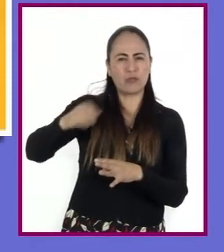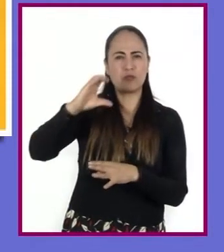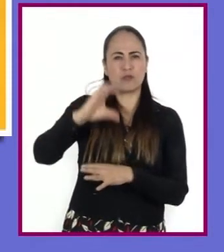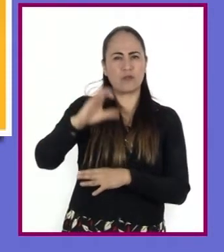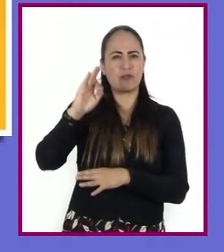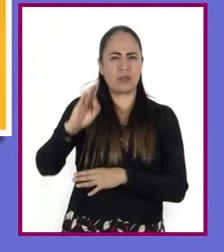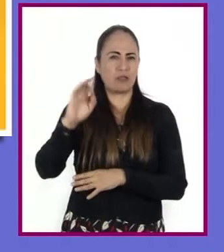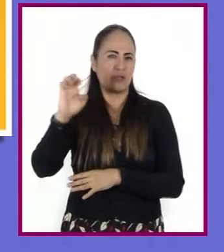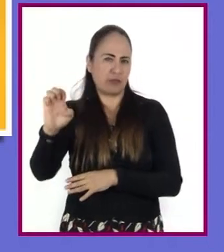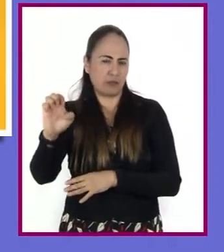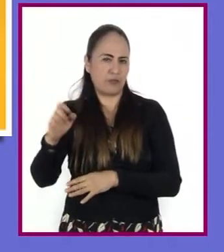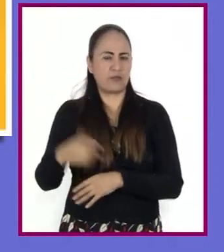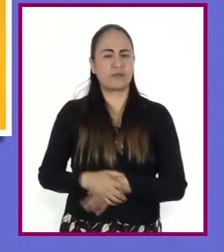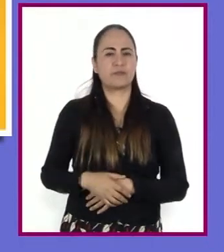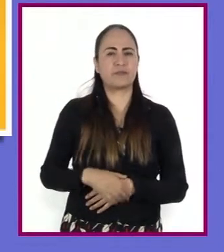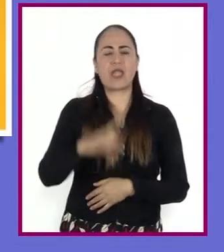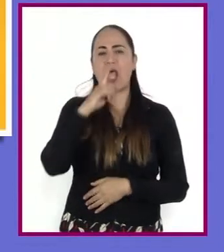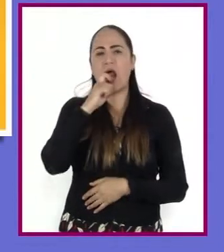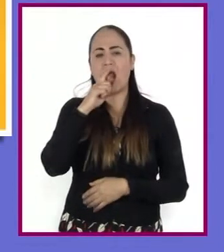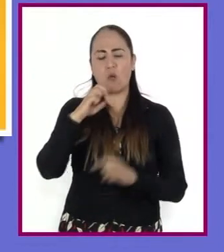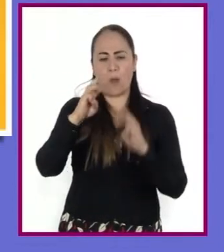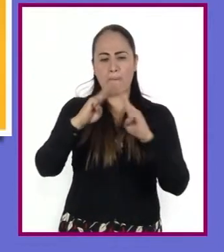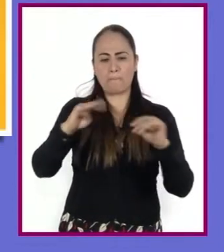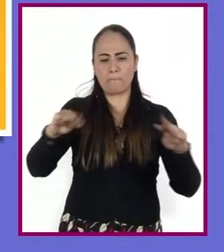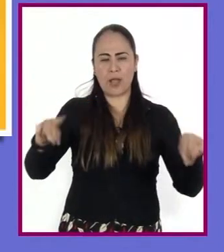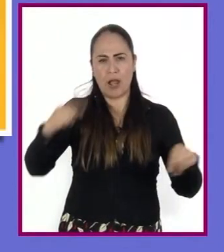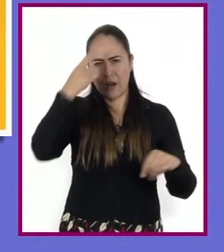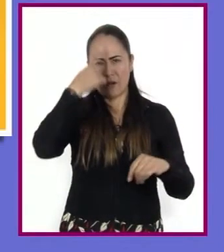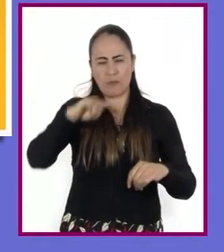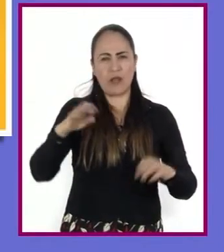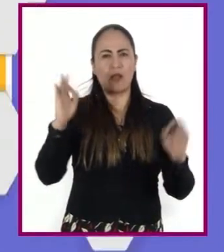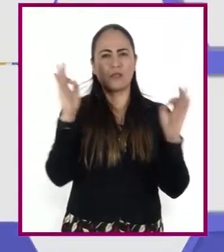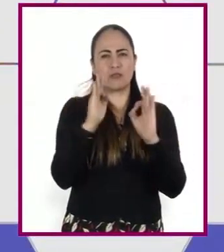Electricidad y que usa agua de mar para refrigerarse.